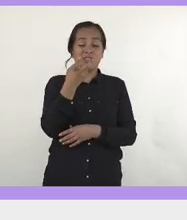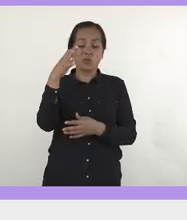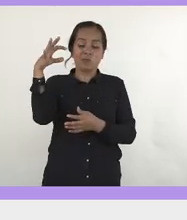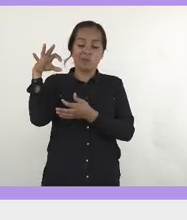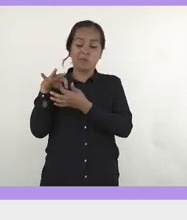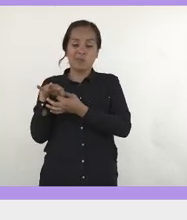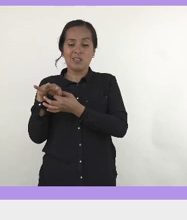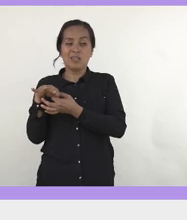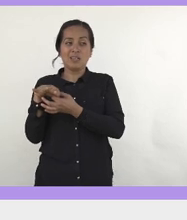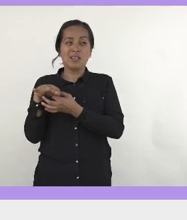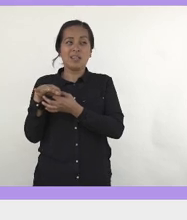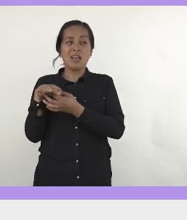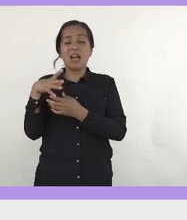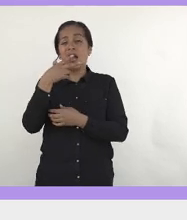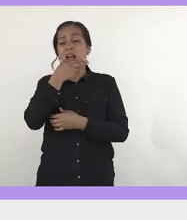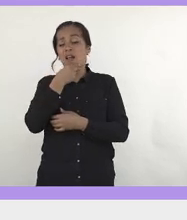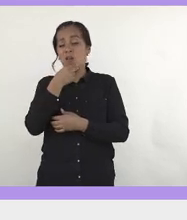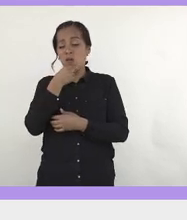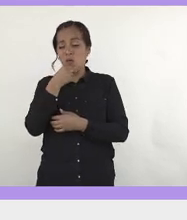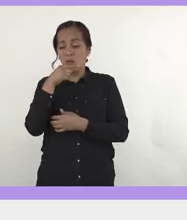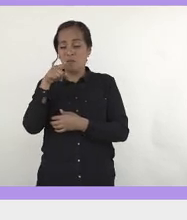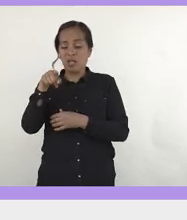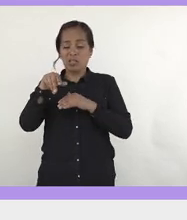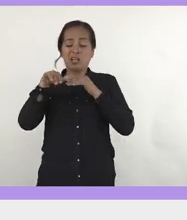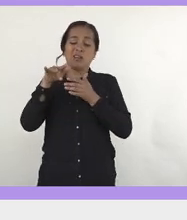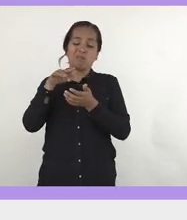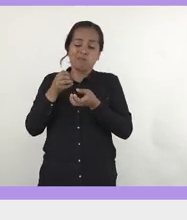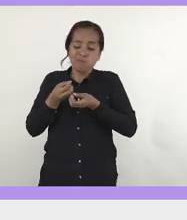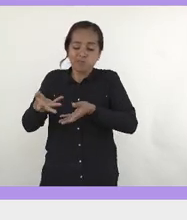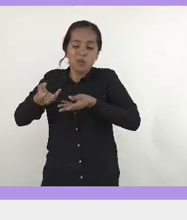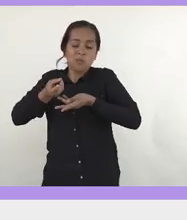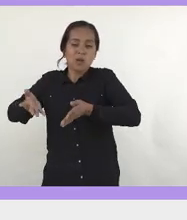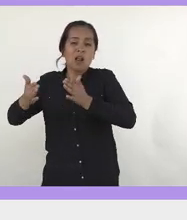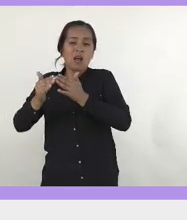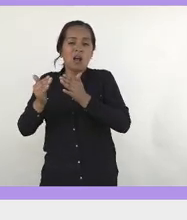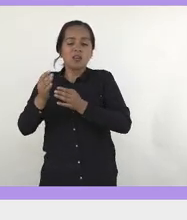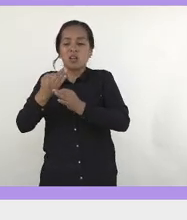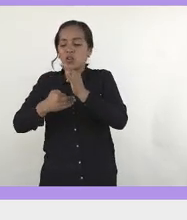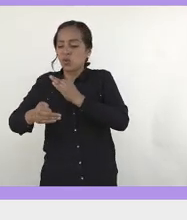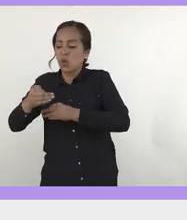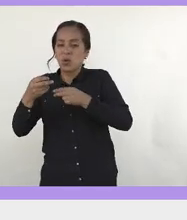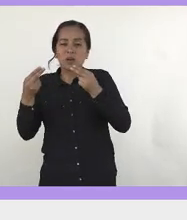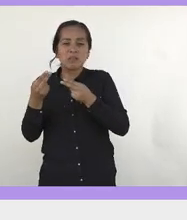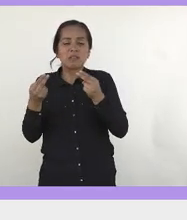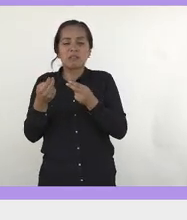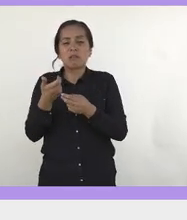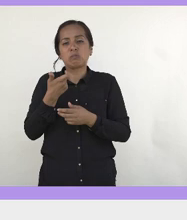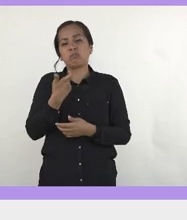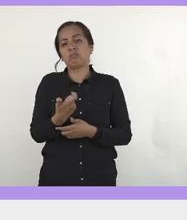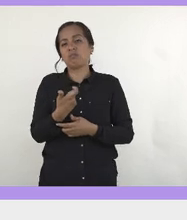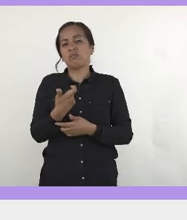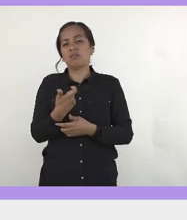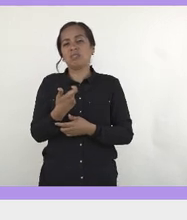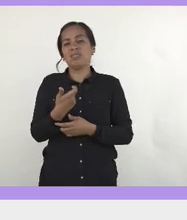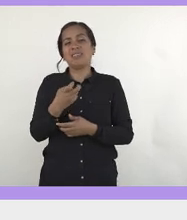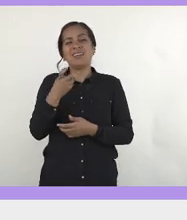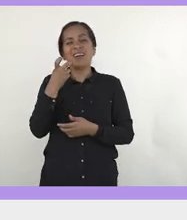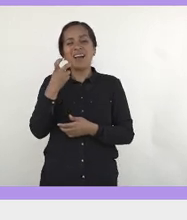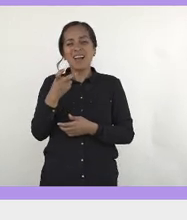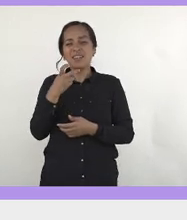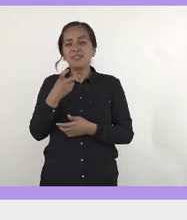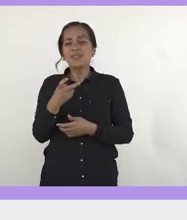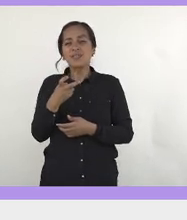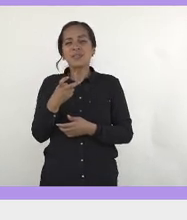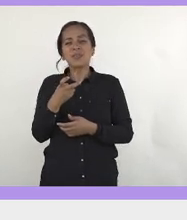a el hombre es el sostén de la casa, nuevamente llegas a la narrativa. Entonces, esta narrativa